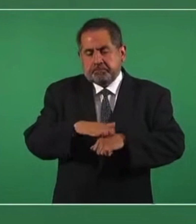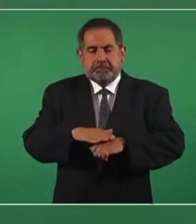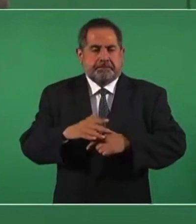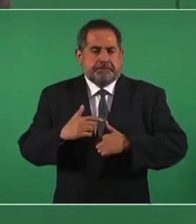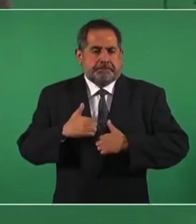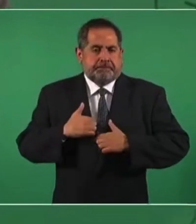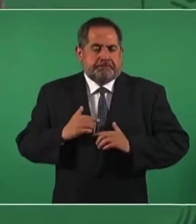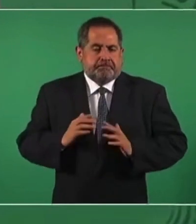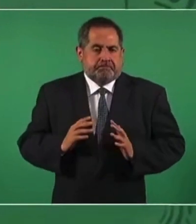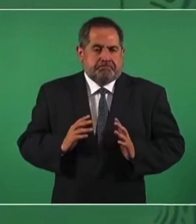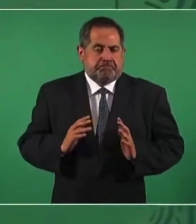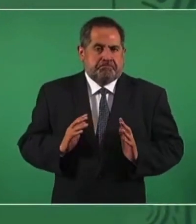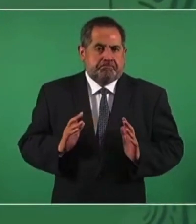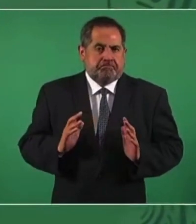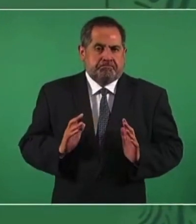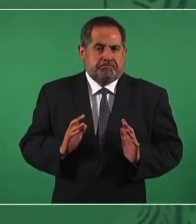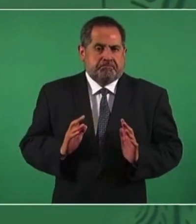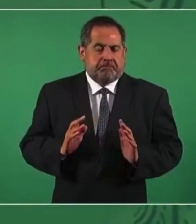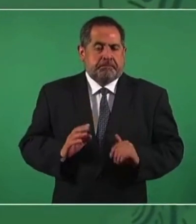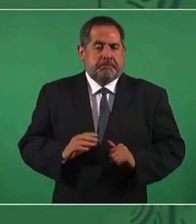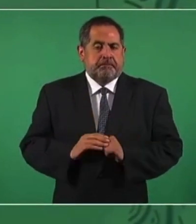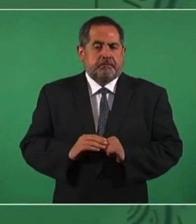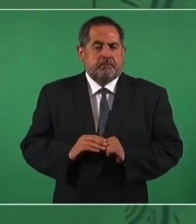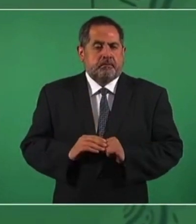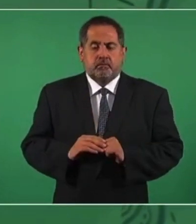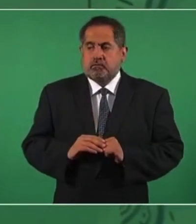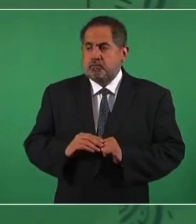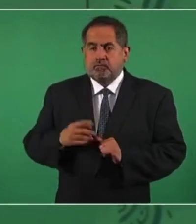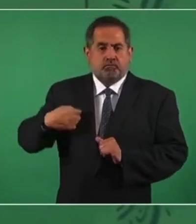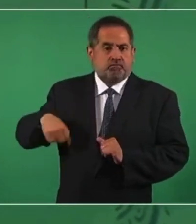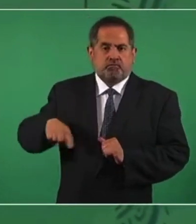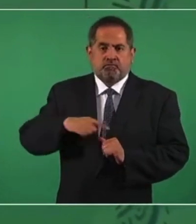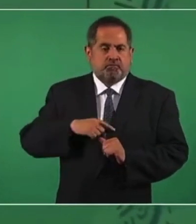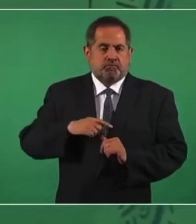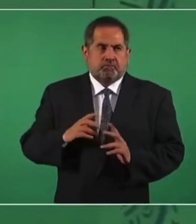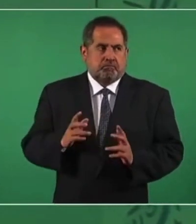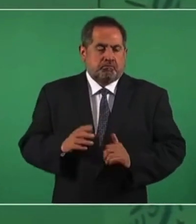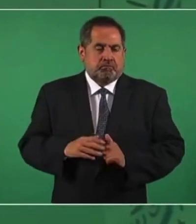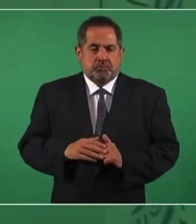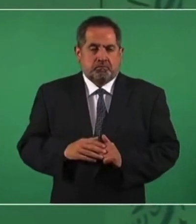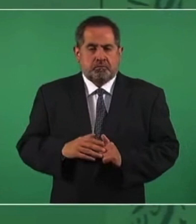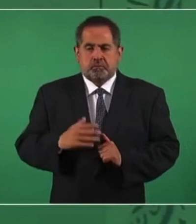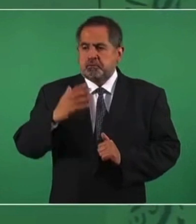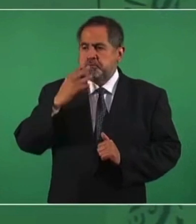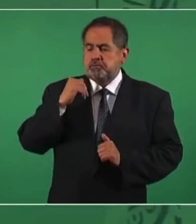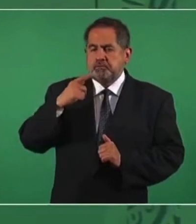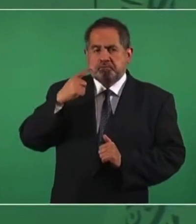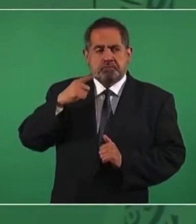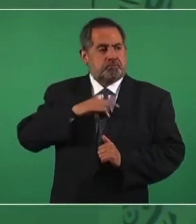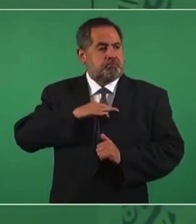tenemos autoridad,